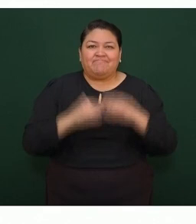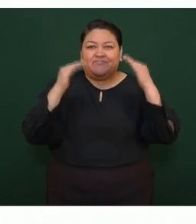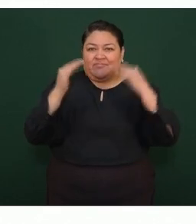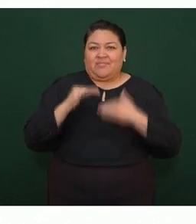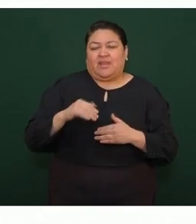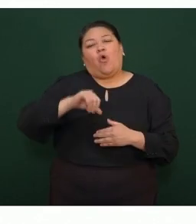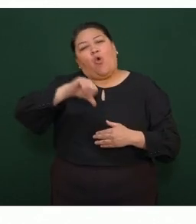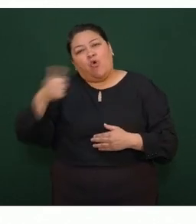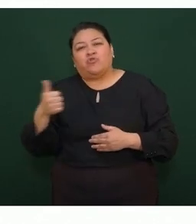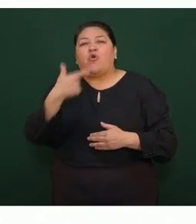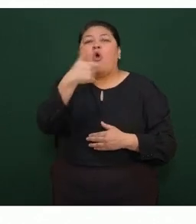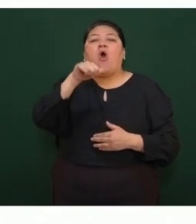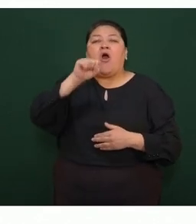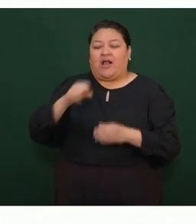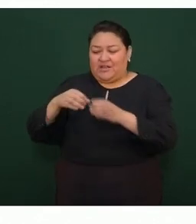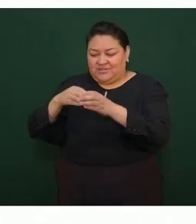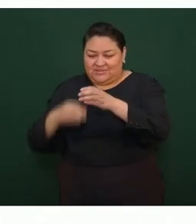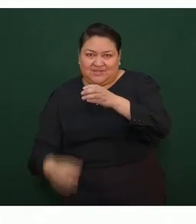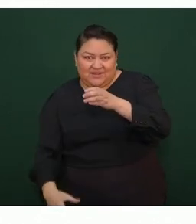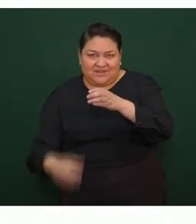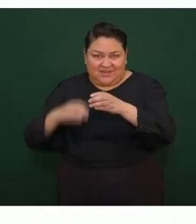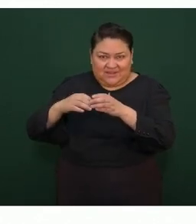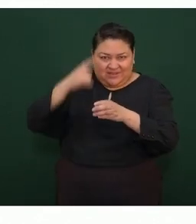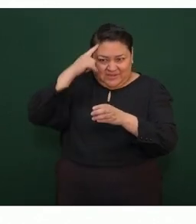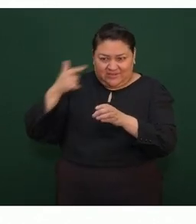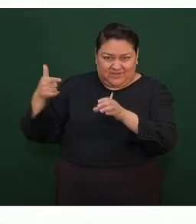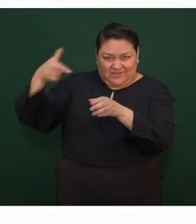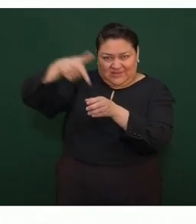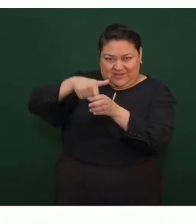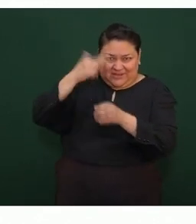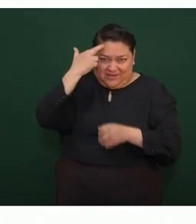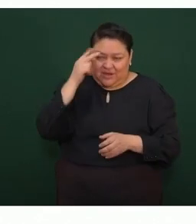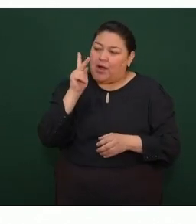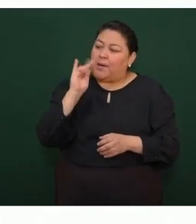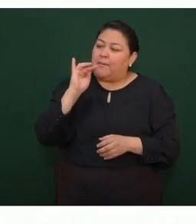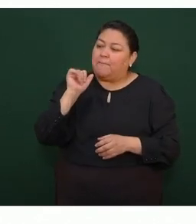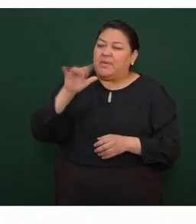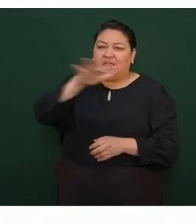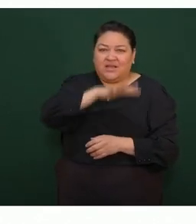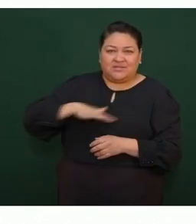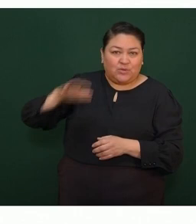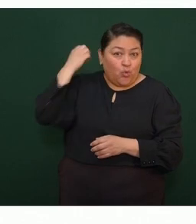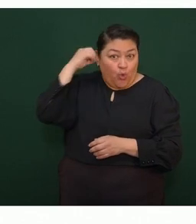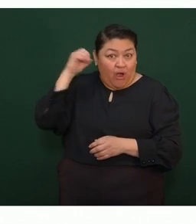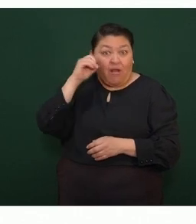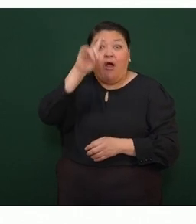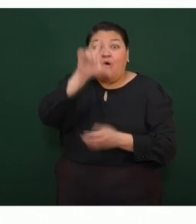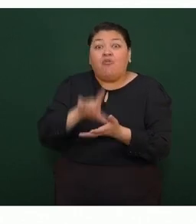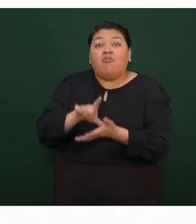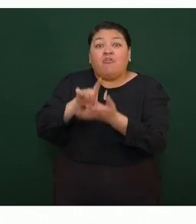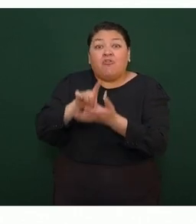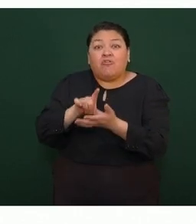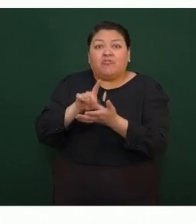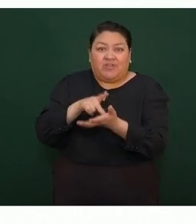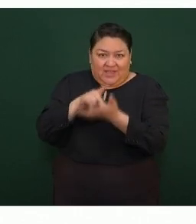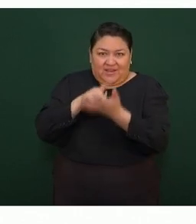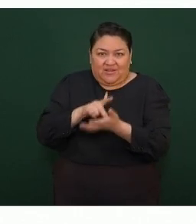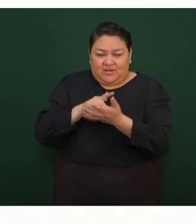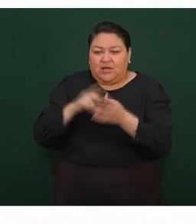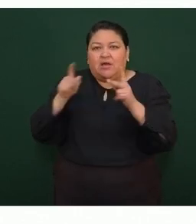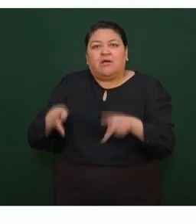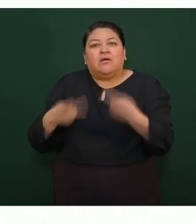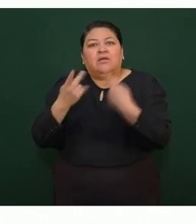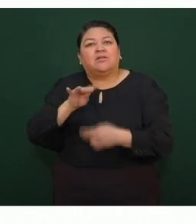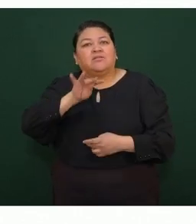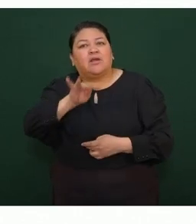en cilindro, gas de Oaxaca y en el municipio de San Mateo, Piñas, ofreció el kilo de gas en 19 pesos